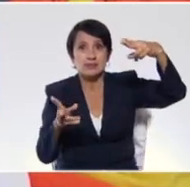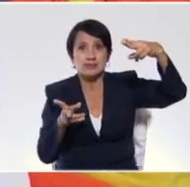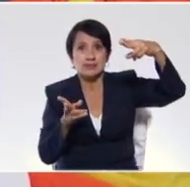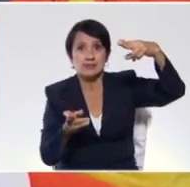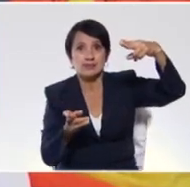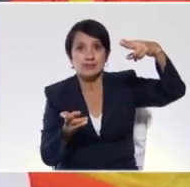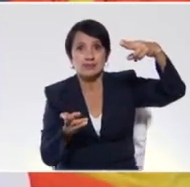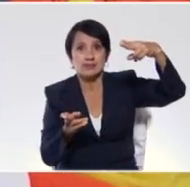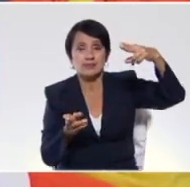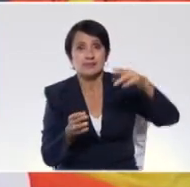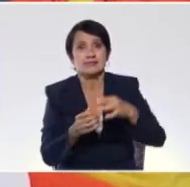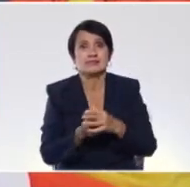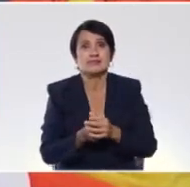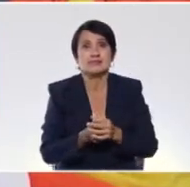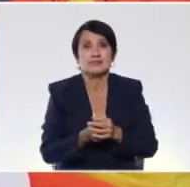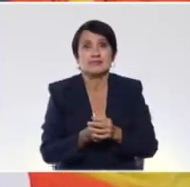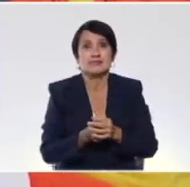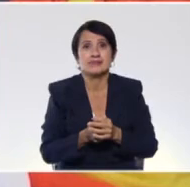nosotros